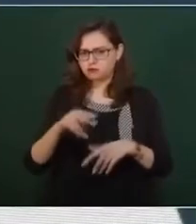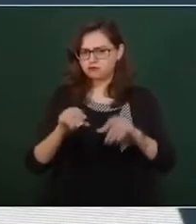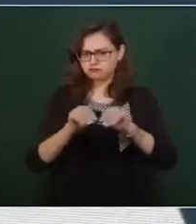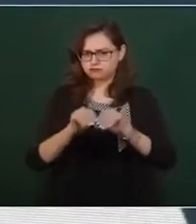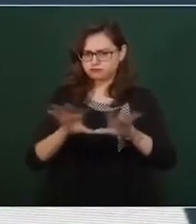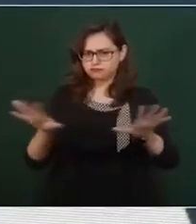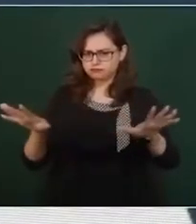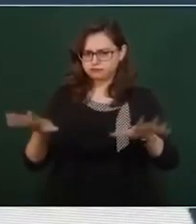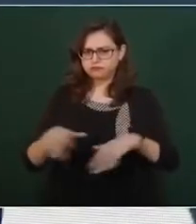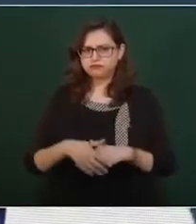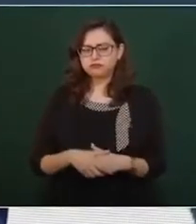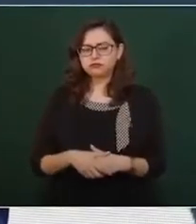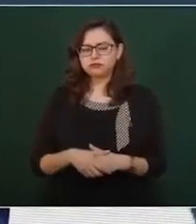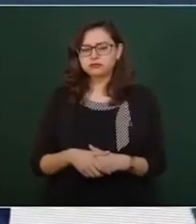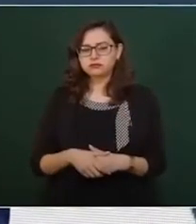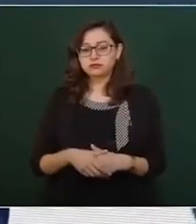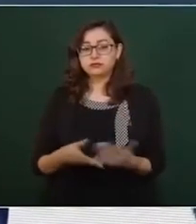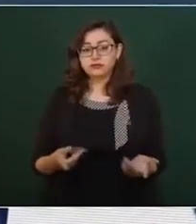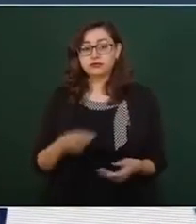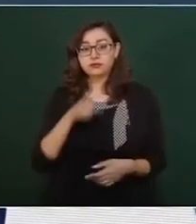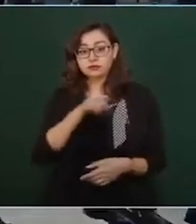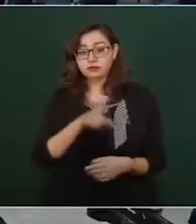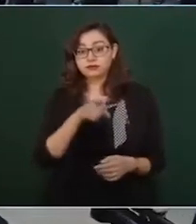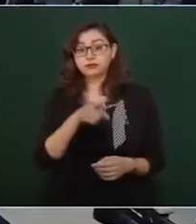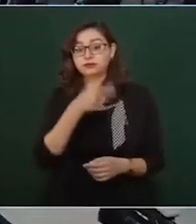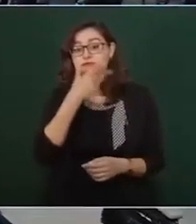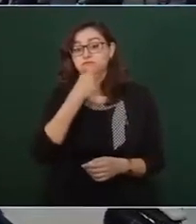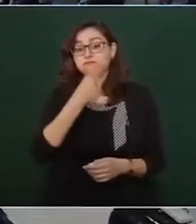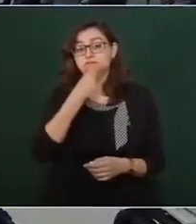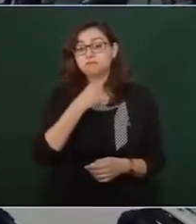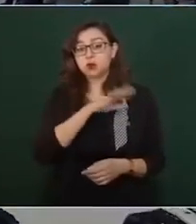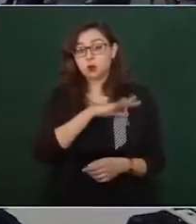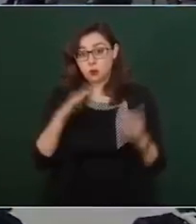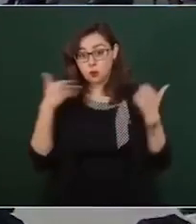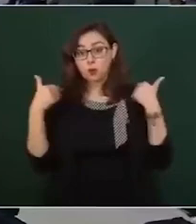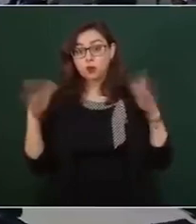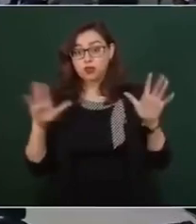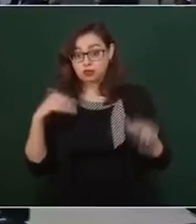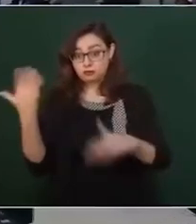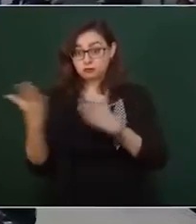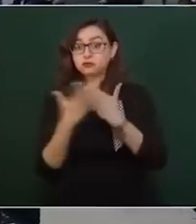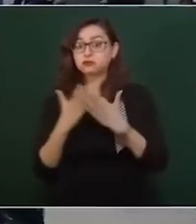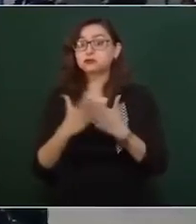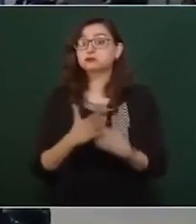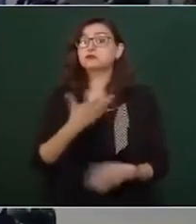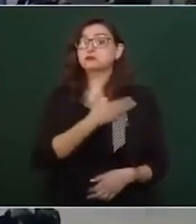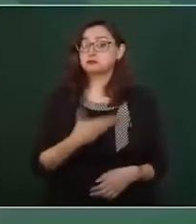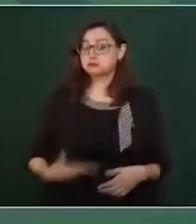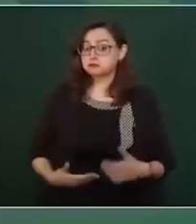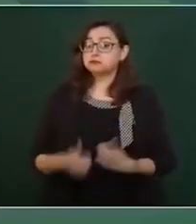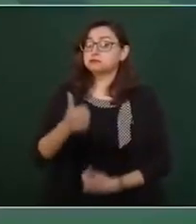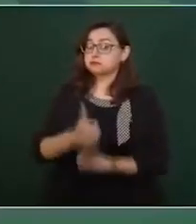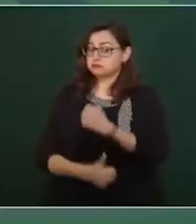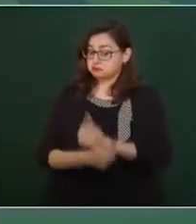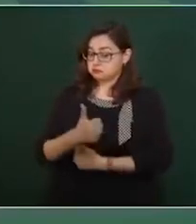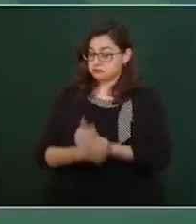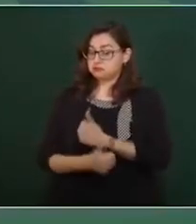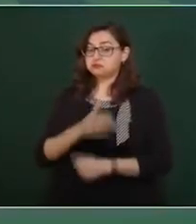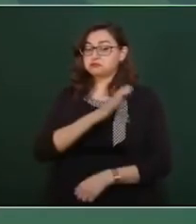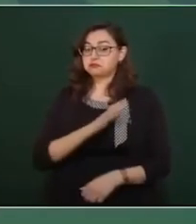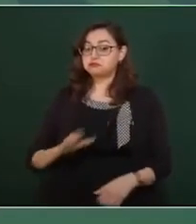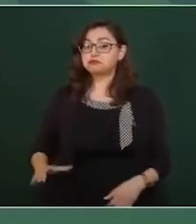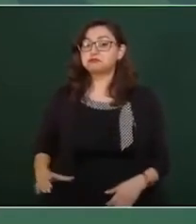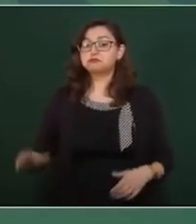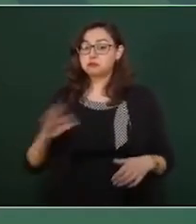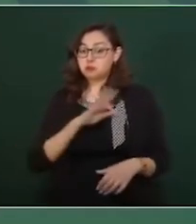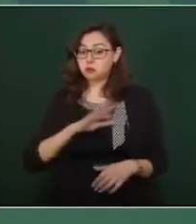Porque puede ser hasta candidato del Bloque Conservador para